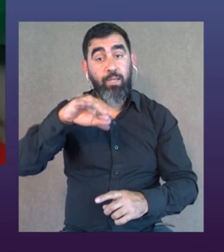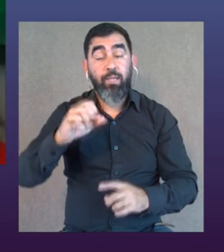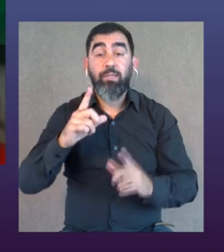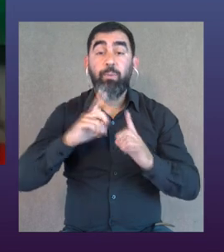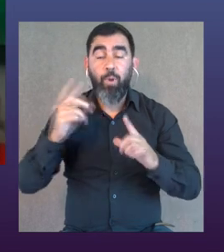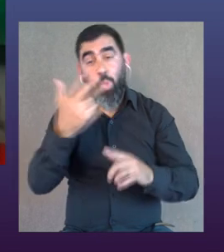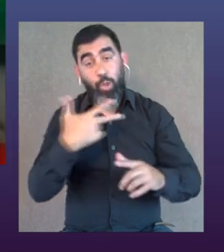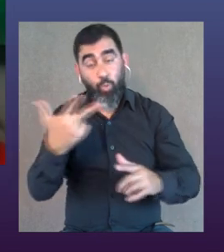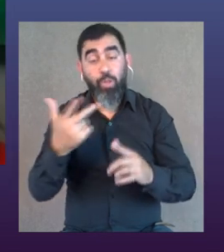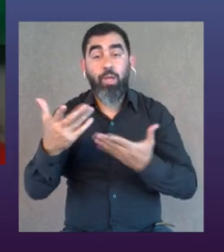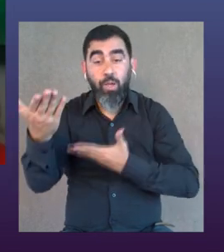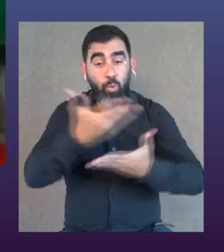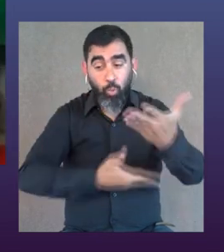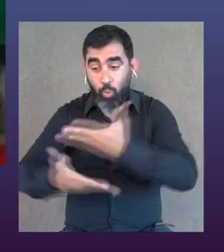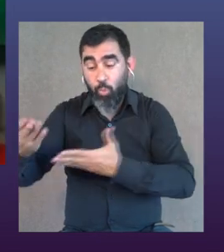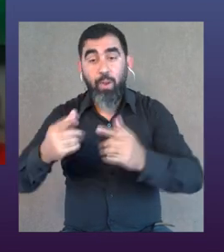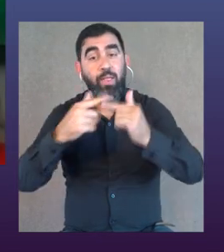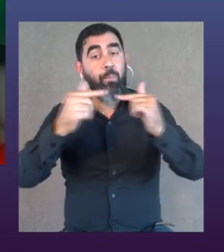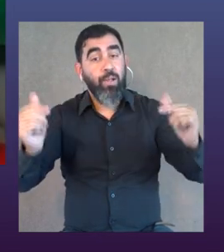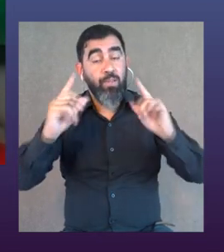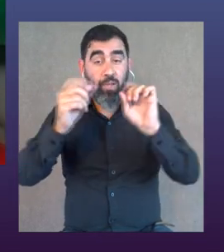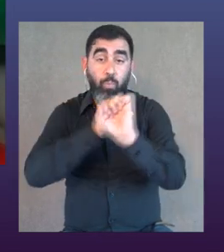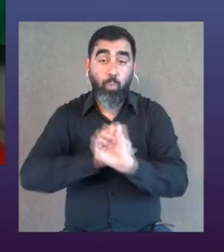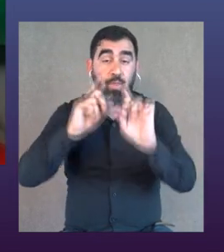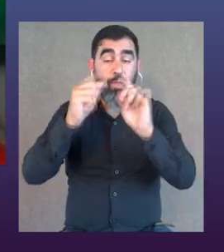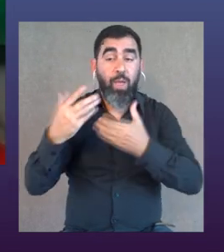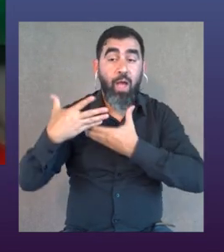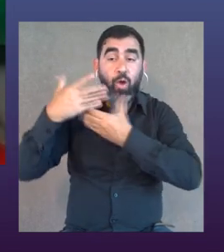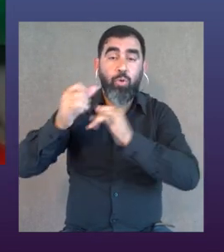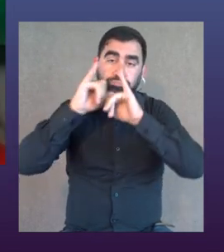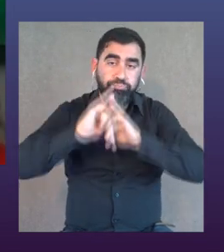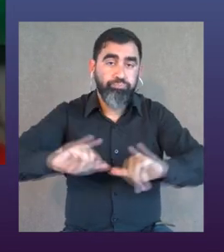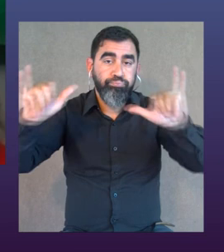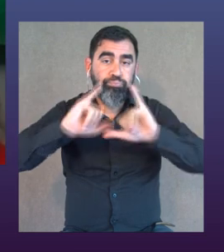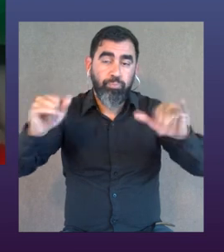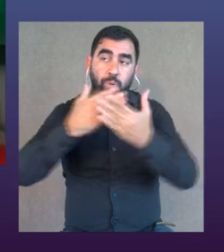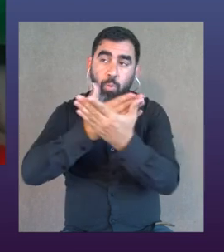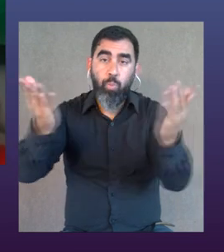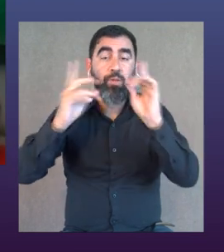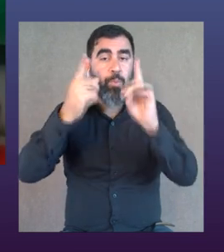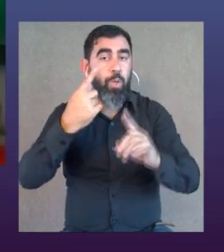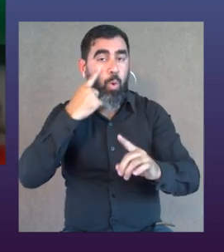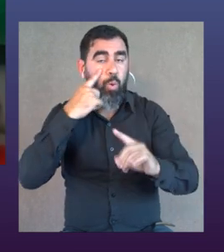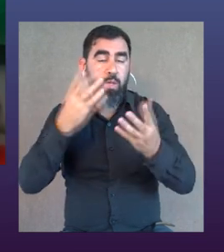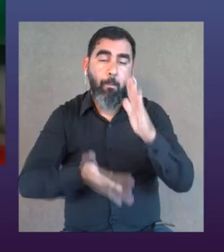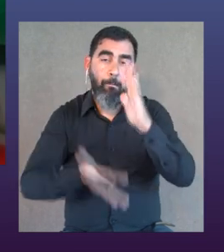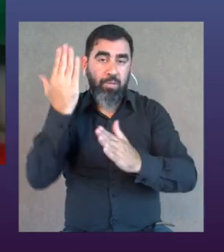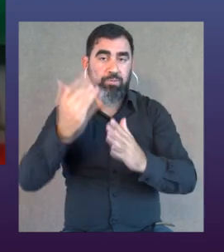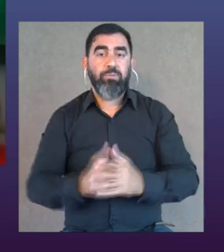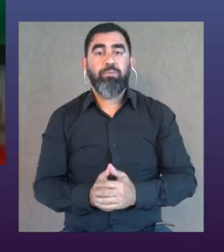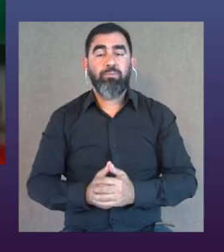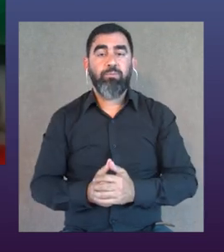Lucía e Inés esperemos y bueno y Valentina también que nos compartan los materiales para poder también ayudar en la difusión y que se conozcan